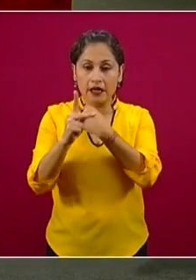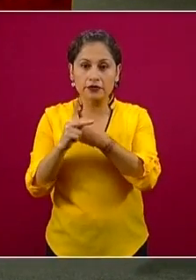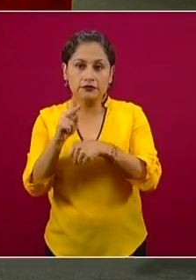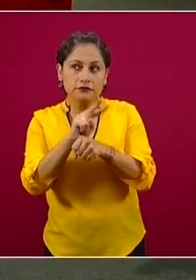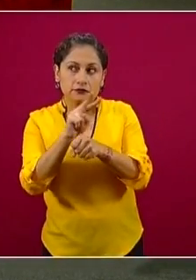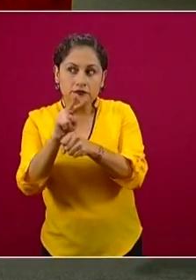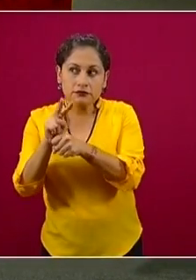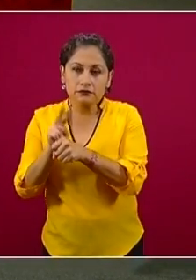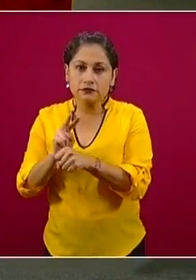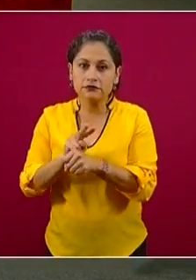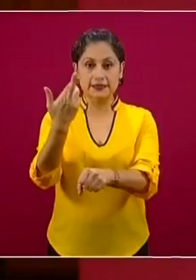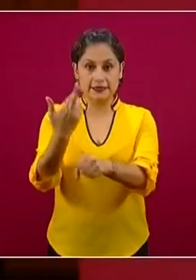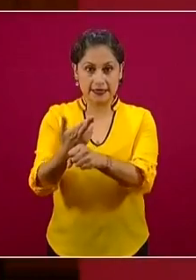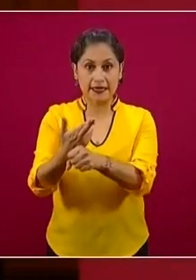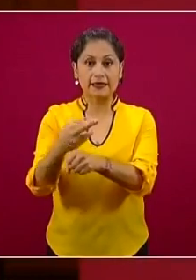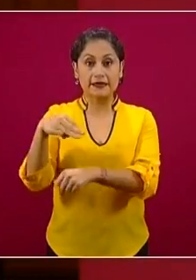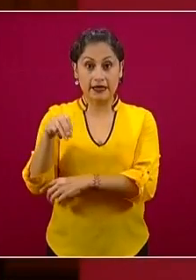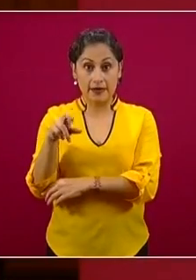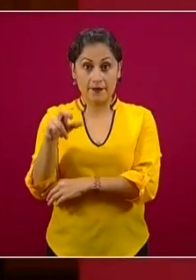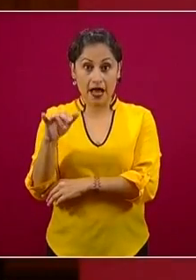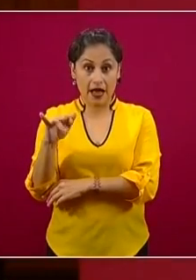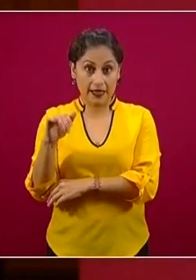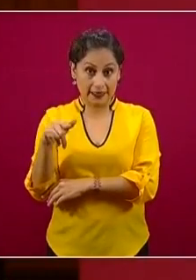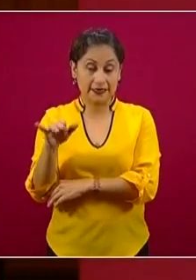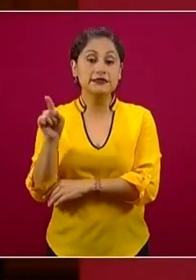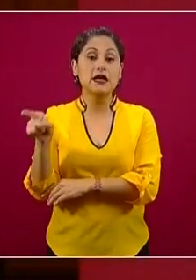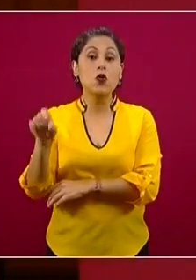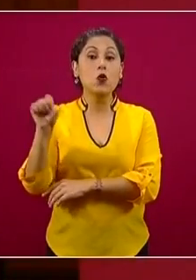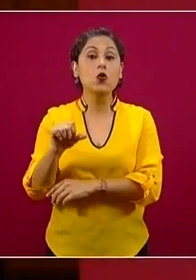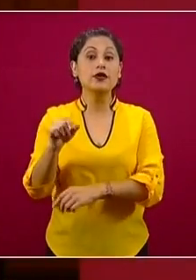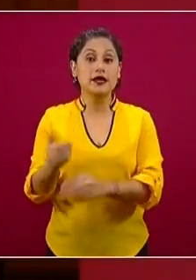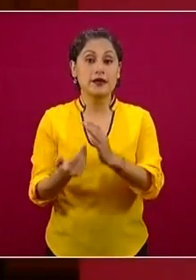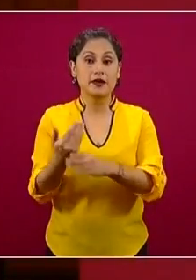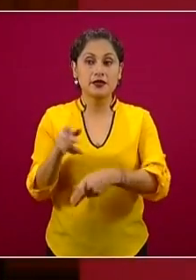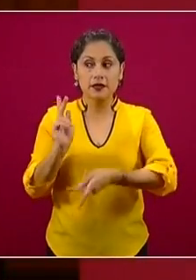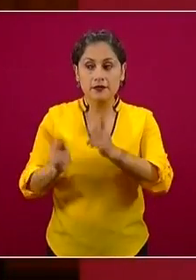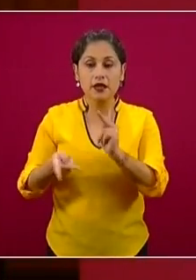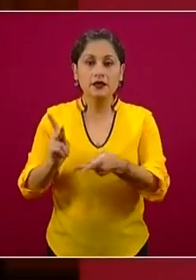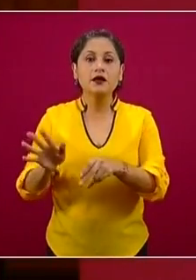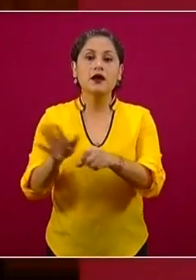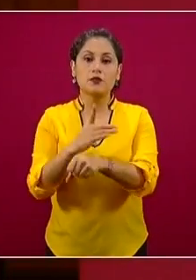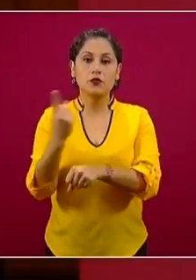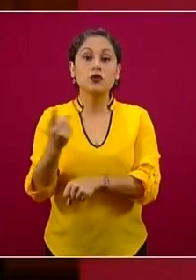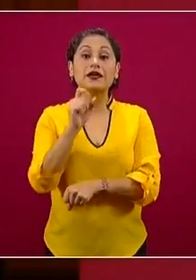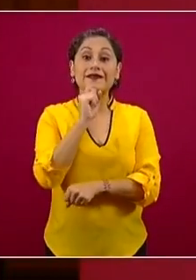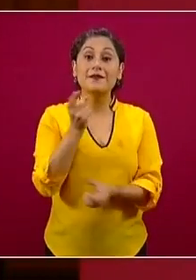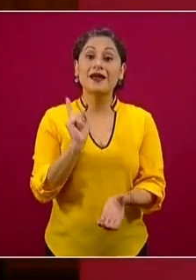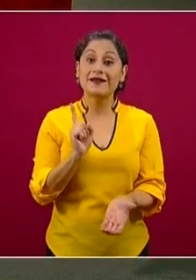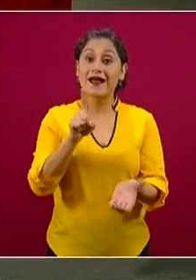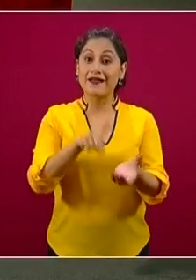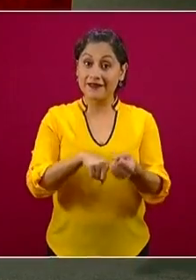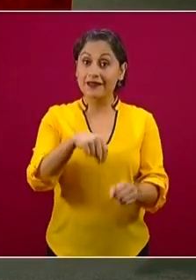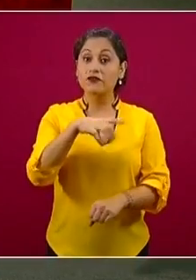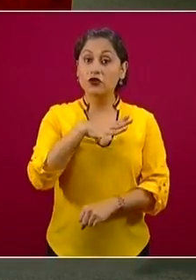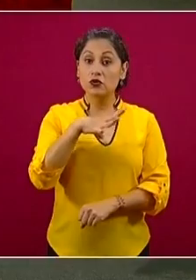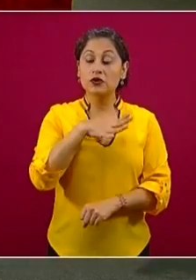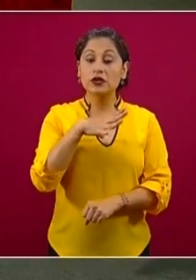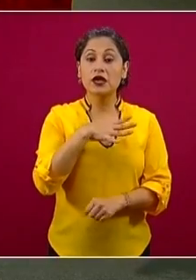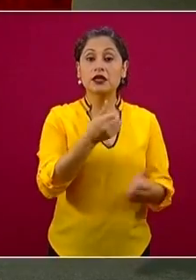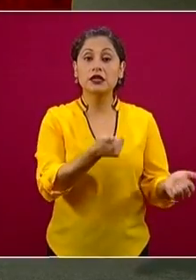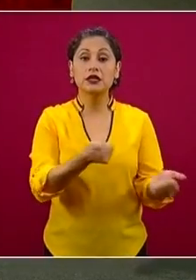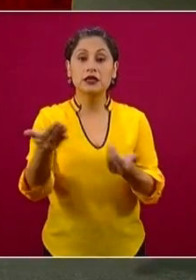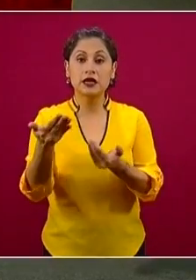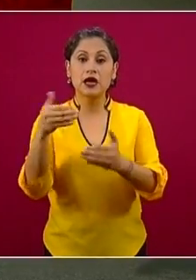las microempresas, se diseñó una logística para hacer la entrega del recurso en los tres bancos que opera el programa en el menor tiempo